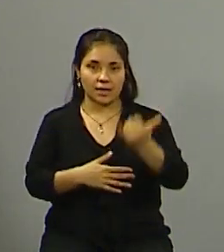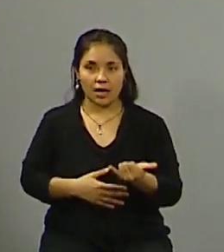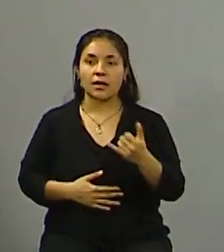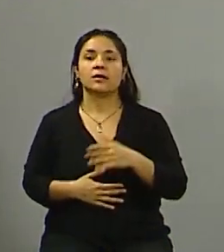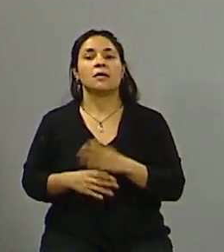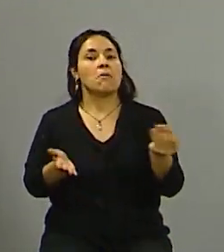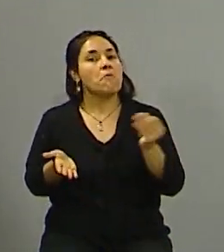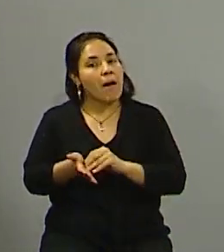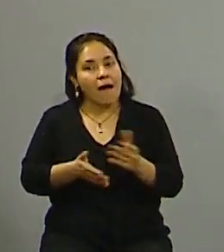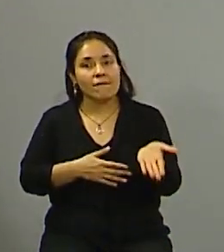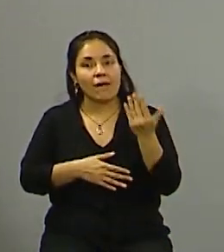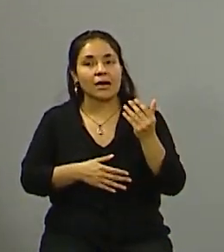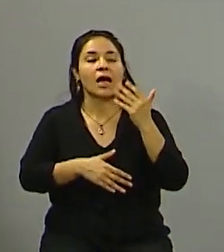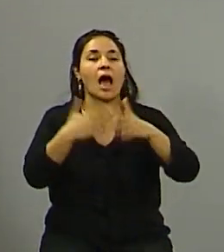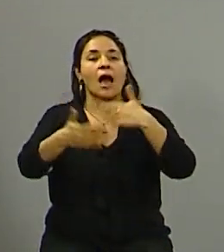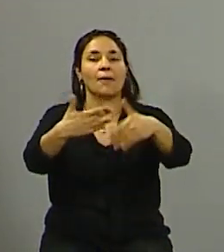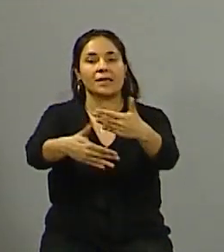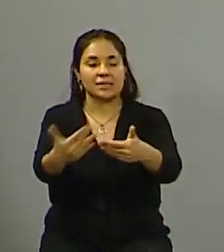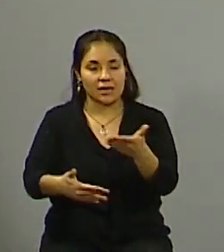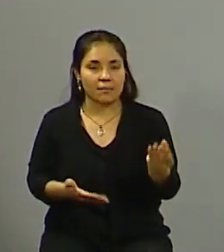más, hay muchos más espacios para emplazamiento.